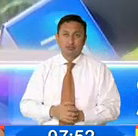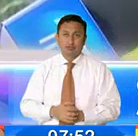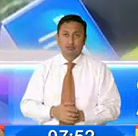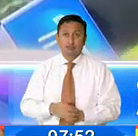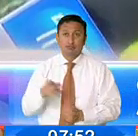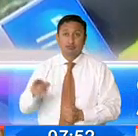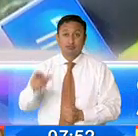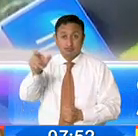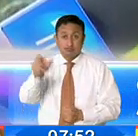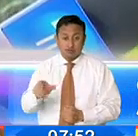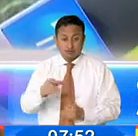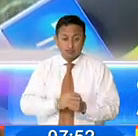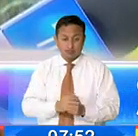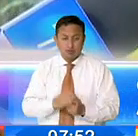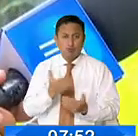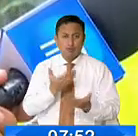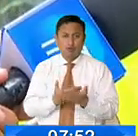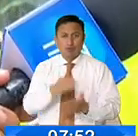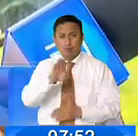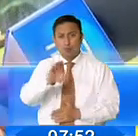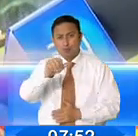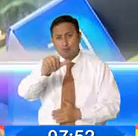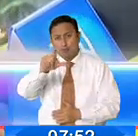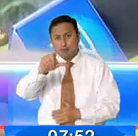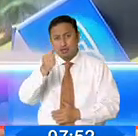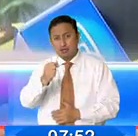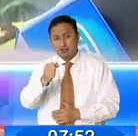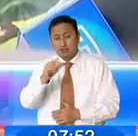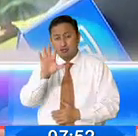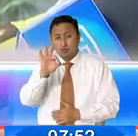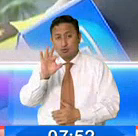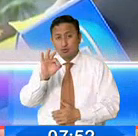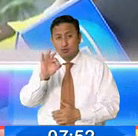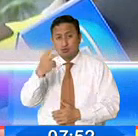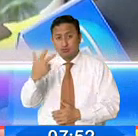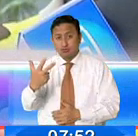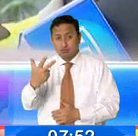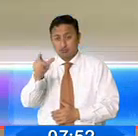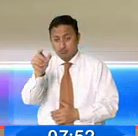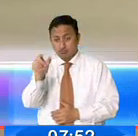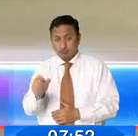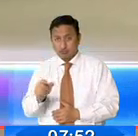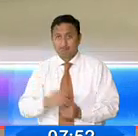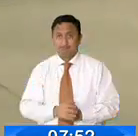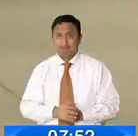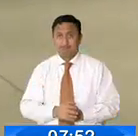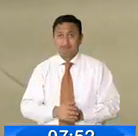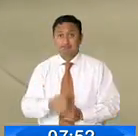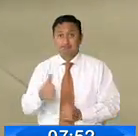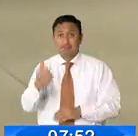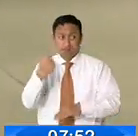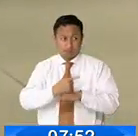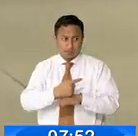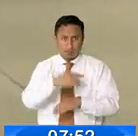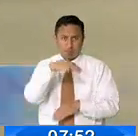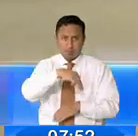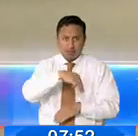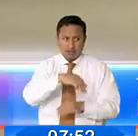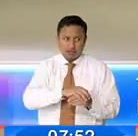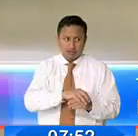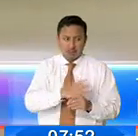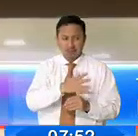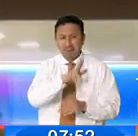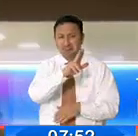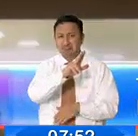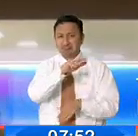escena del delito varios indicios balísticos como nueve vainas, tres balas deformadas. Ese mismo día martes, alrededor de las